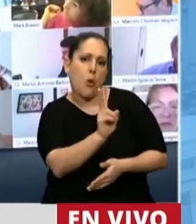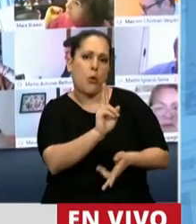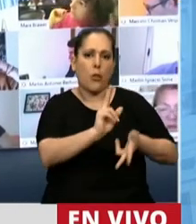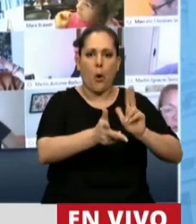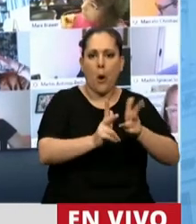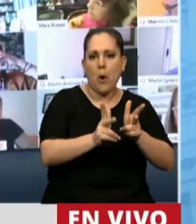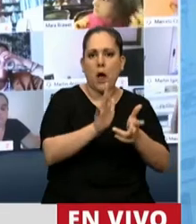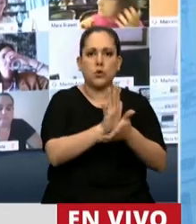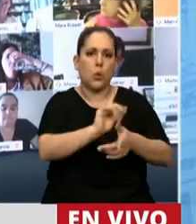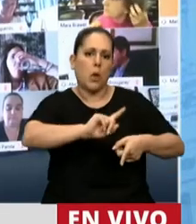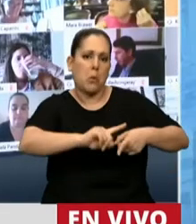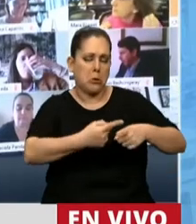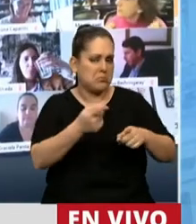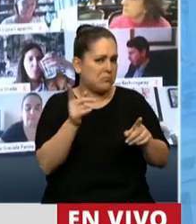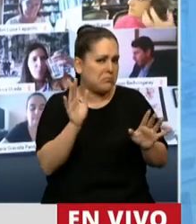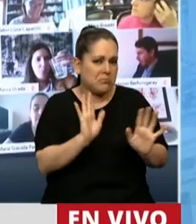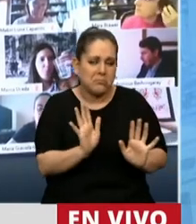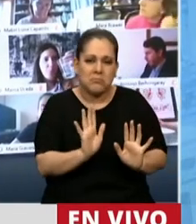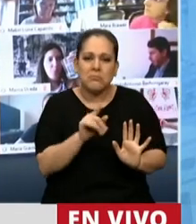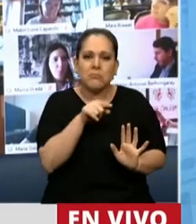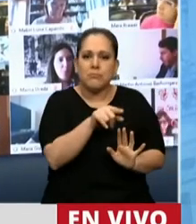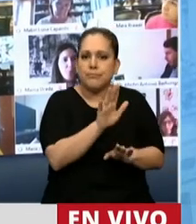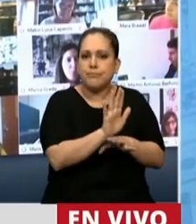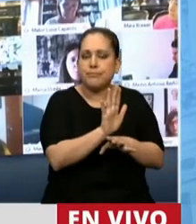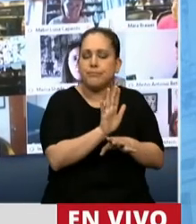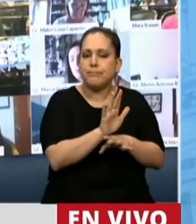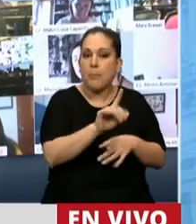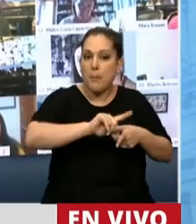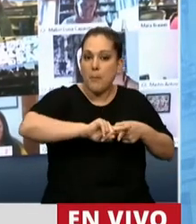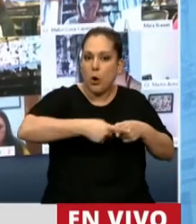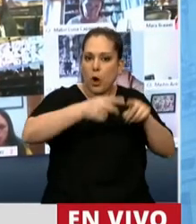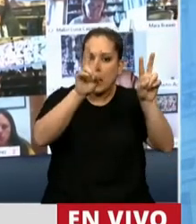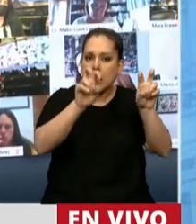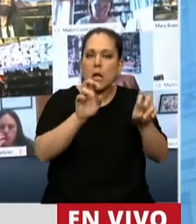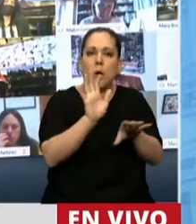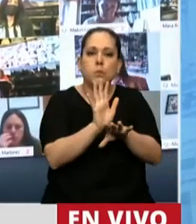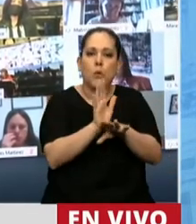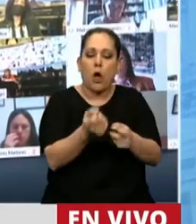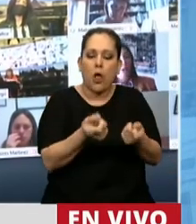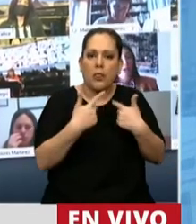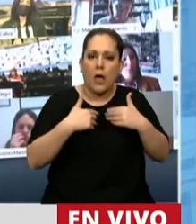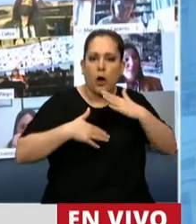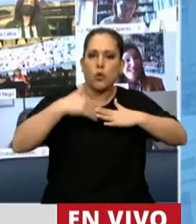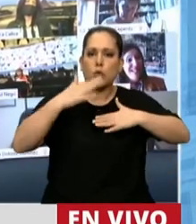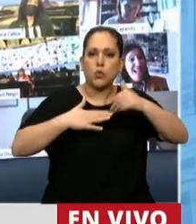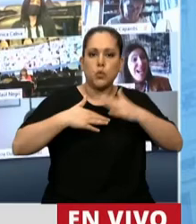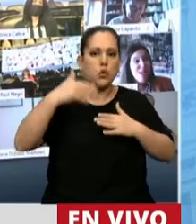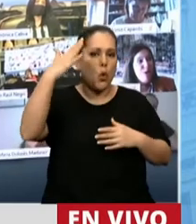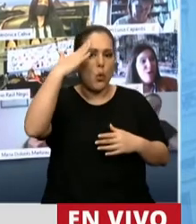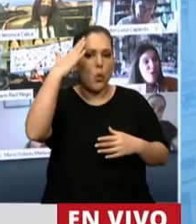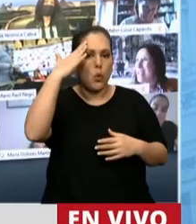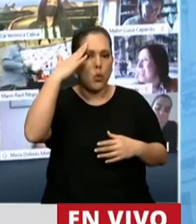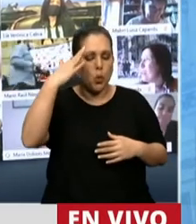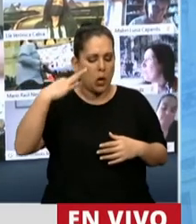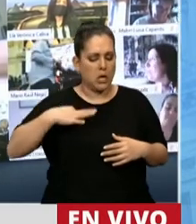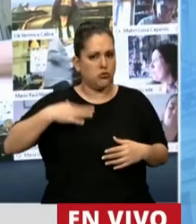familias, de la política no se habla, debe verse, muy por el contrario, como la construcción de una cultura cívica y